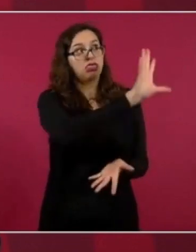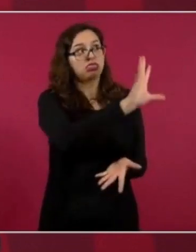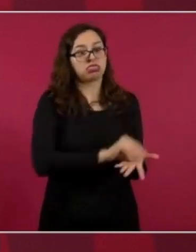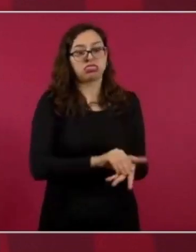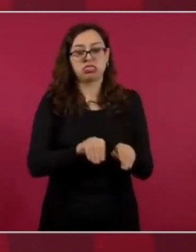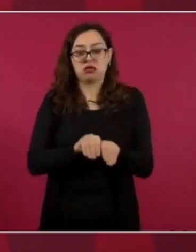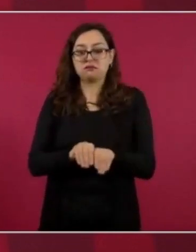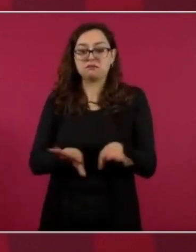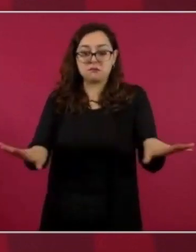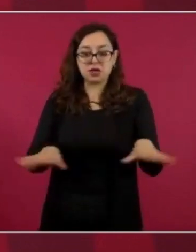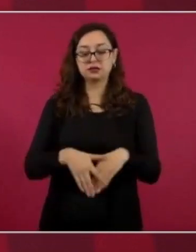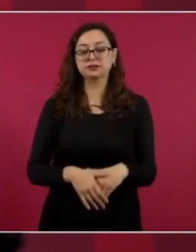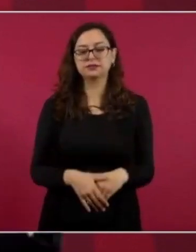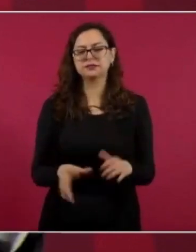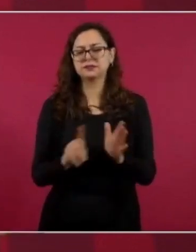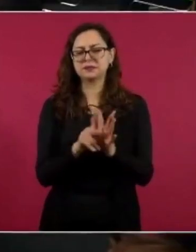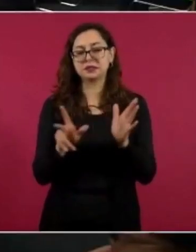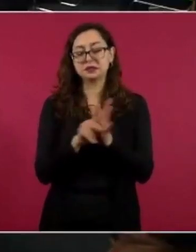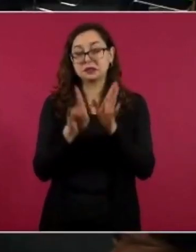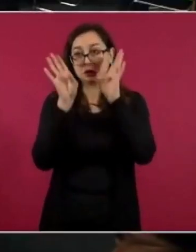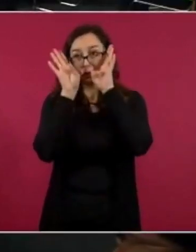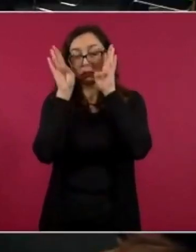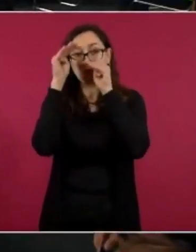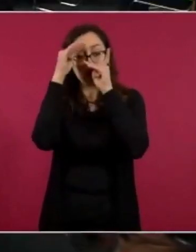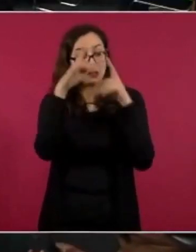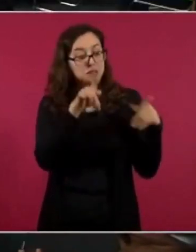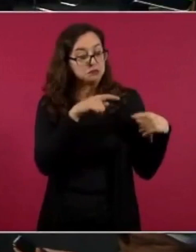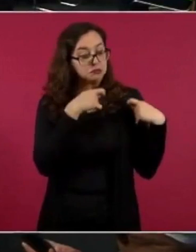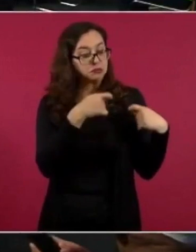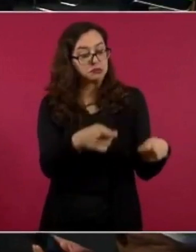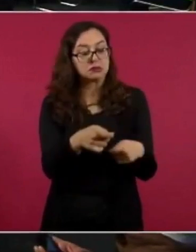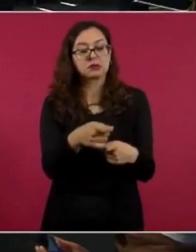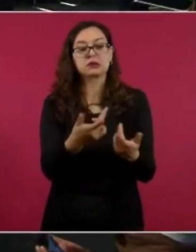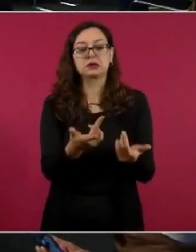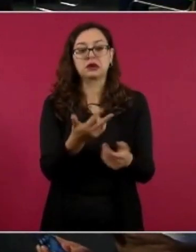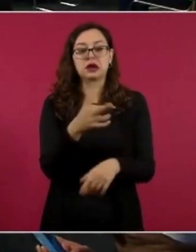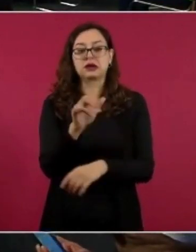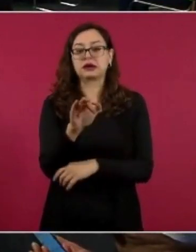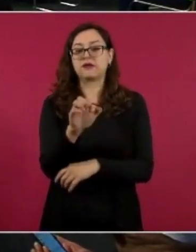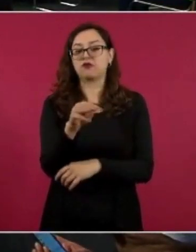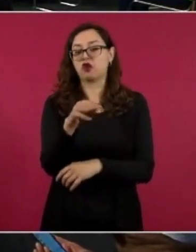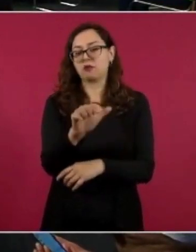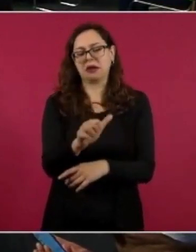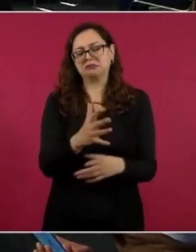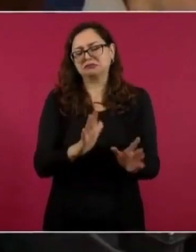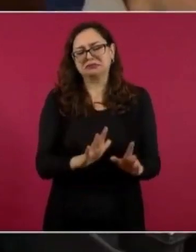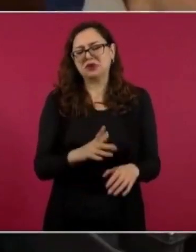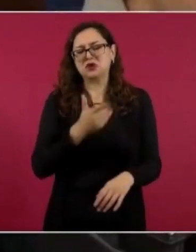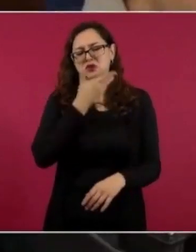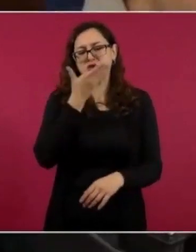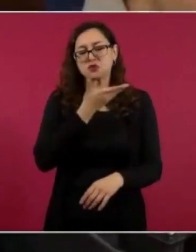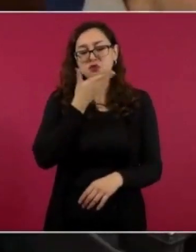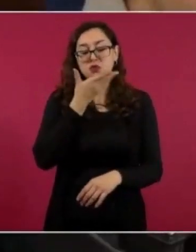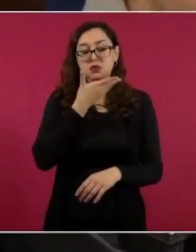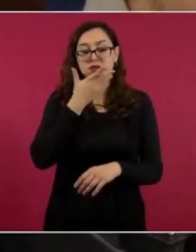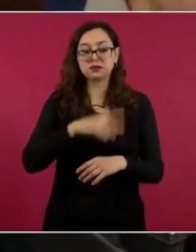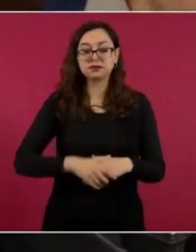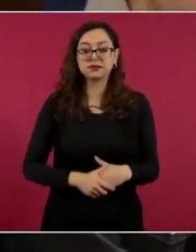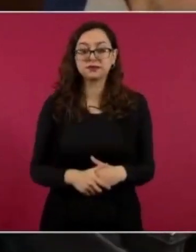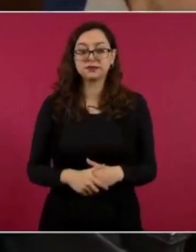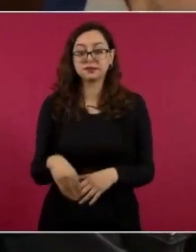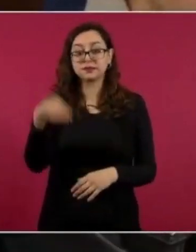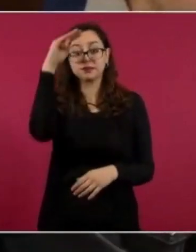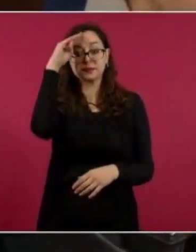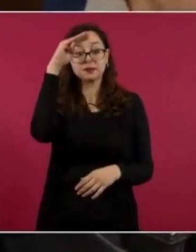Reforma, pero no pasa nada, nada. ¿Califica esto como una crítica a su propuesta de reforma